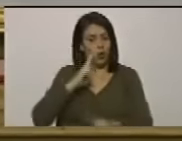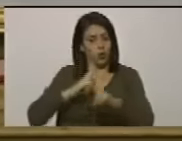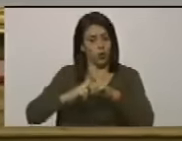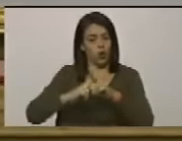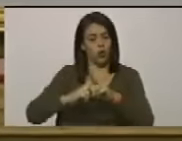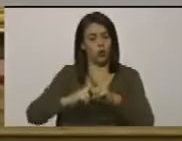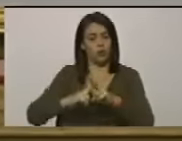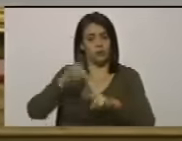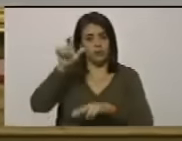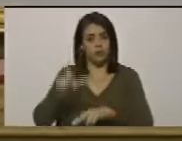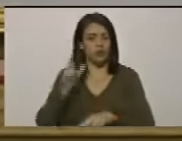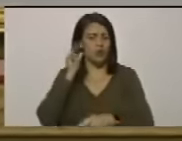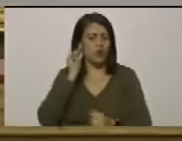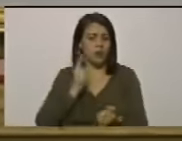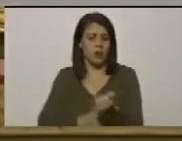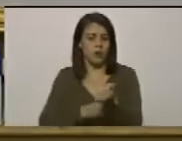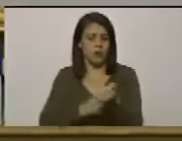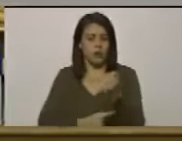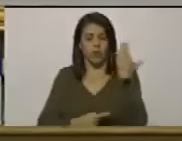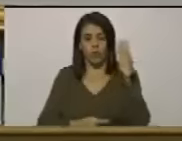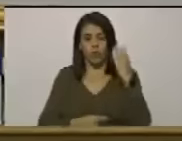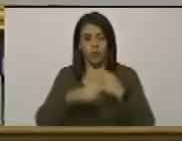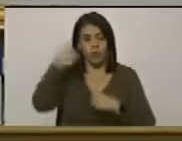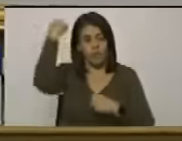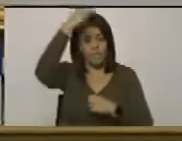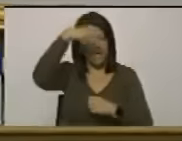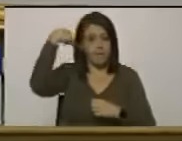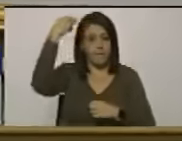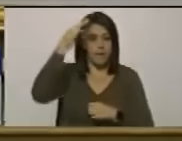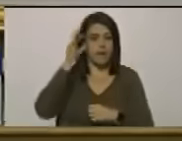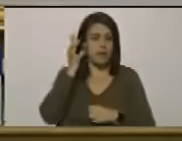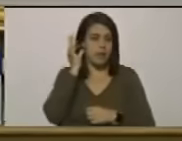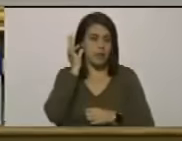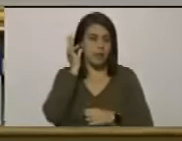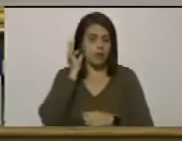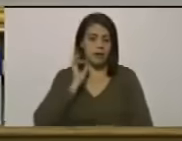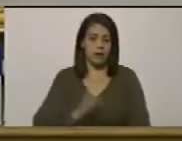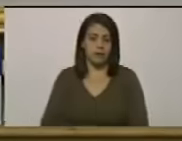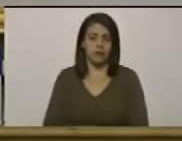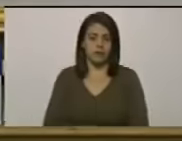gloria a esa hermana gran colombiana Piedad Córdoba